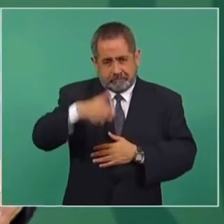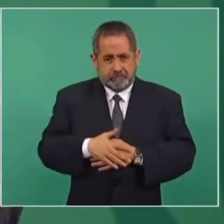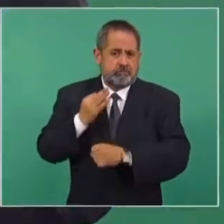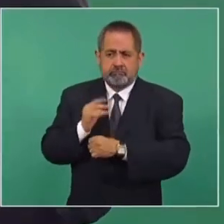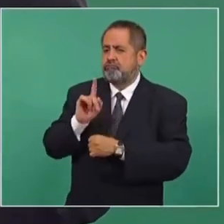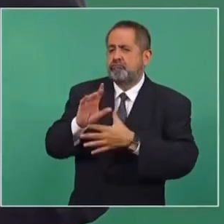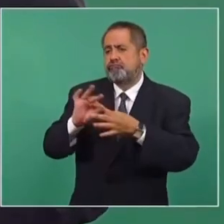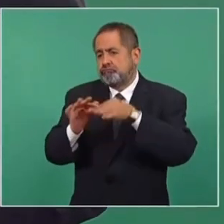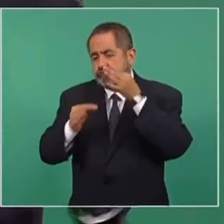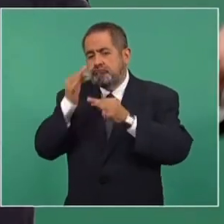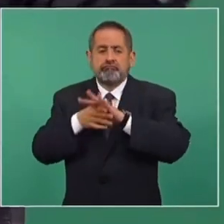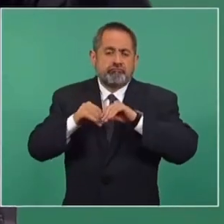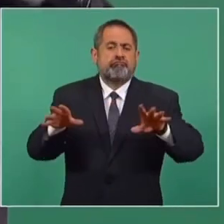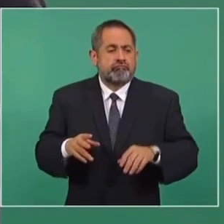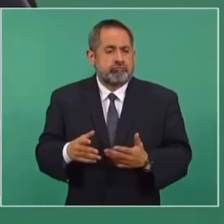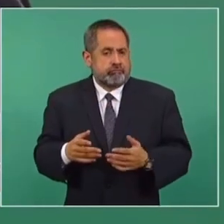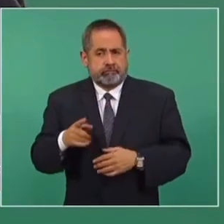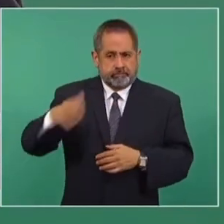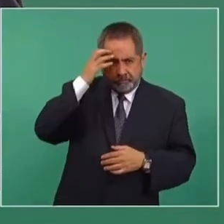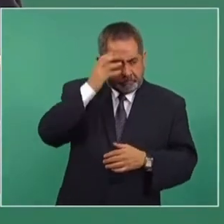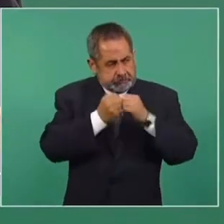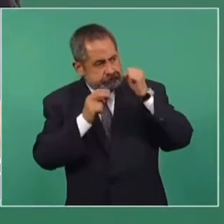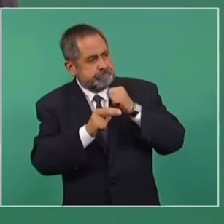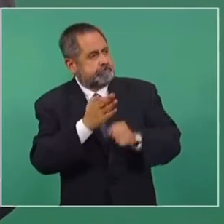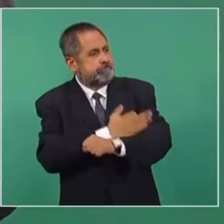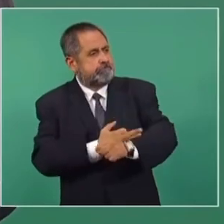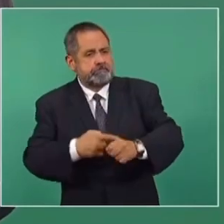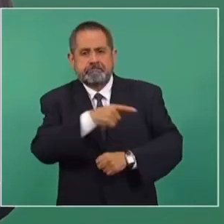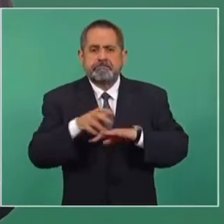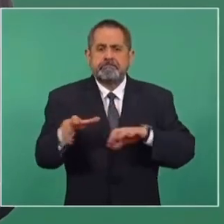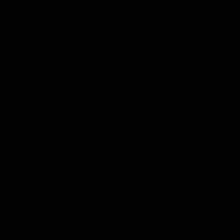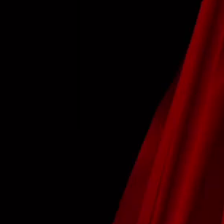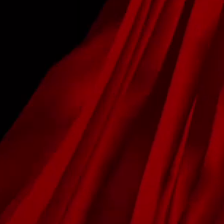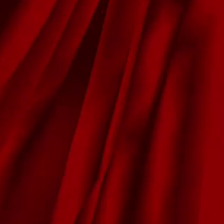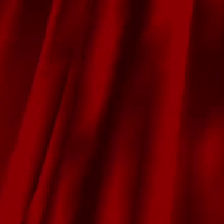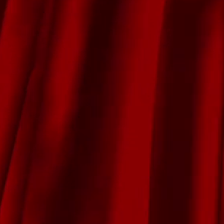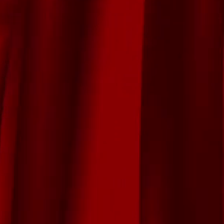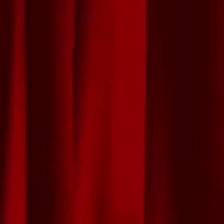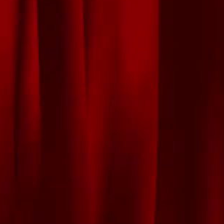informando cómo fue que se apoderaron de la industria eléctrica. ¡Gracias! ¡Gracias! Gracias.